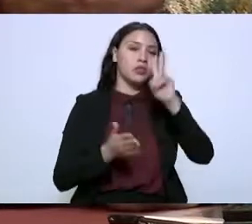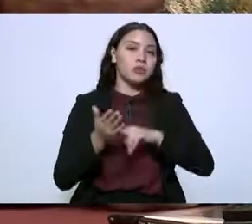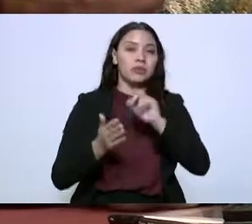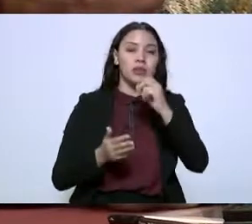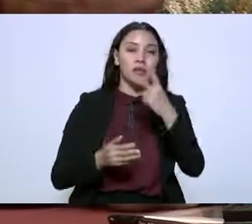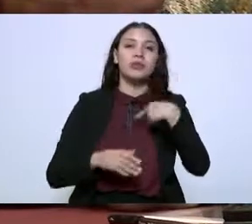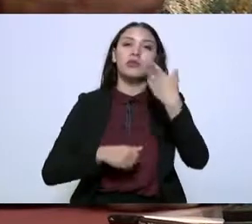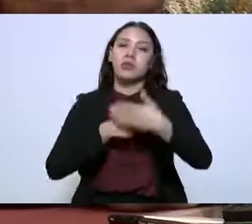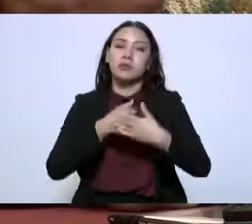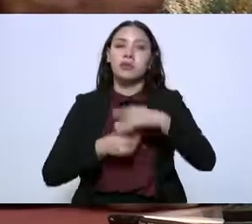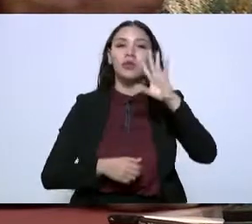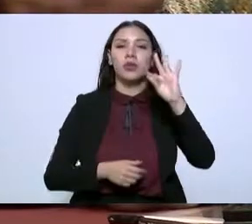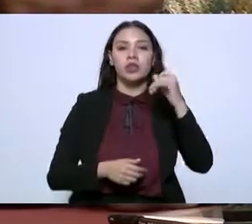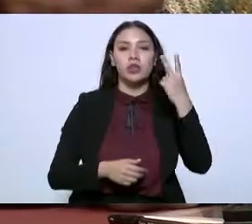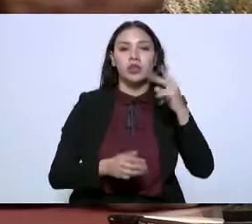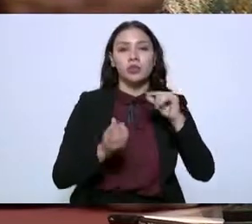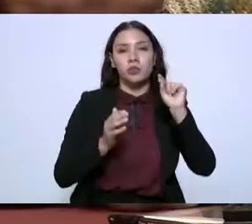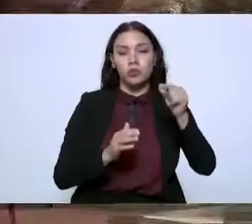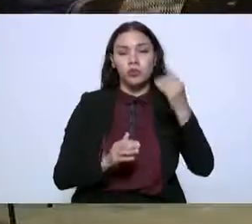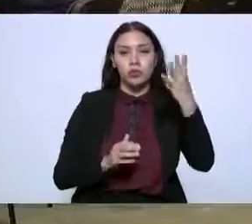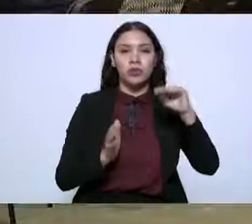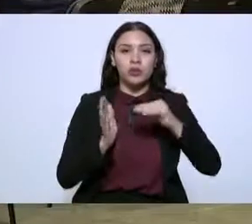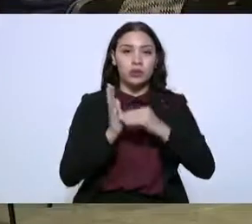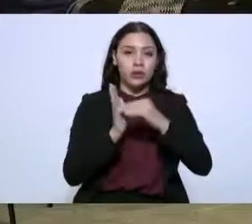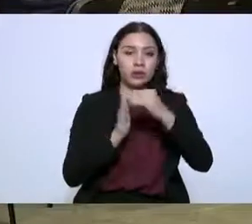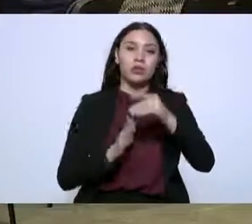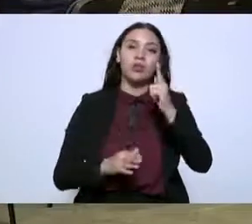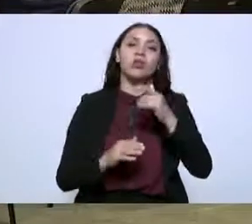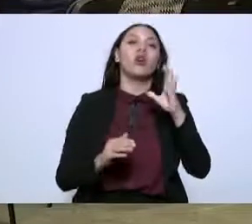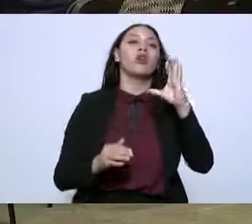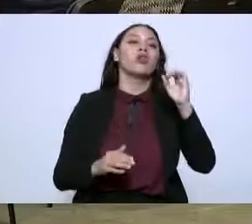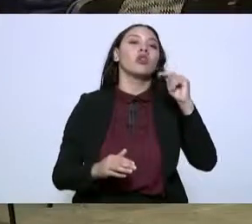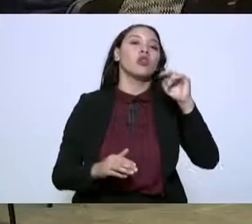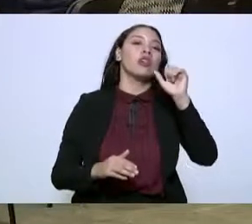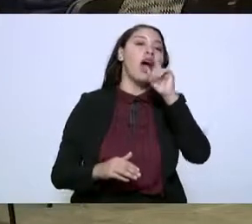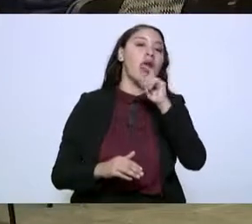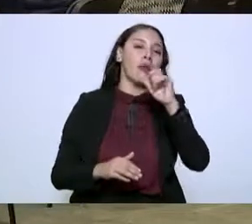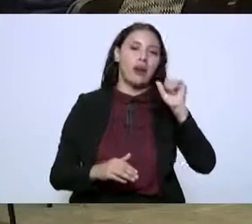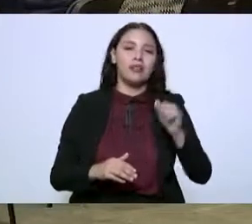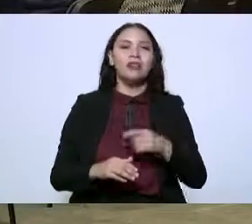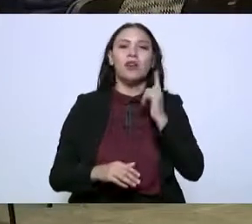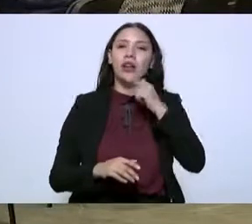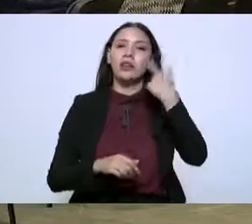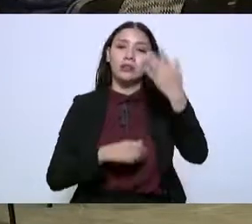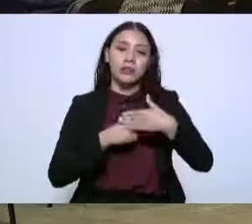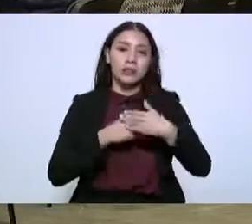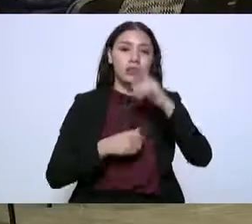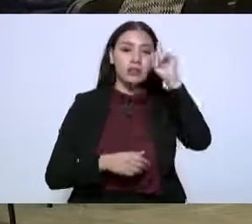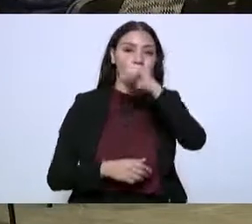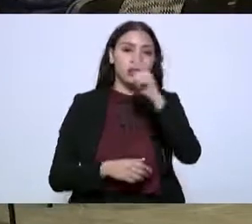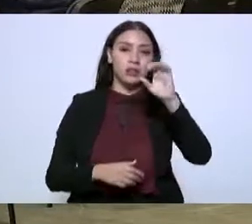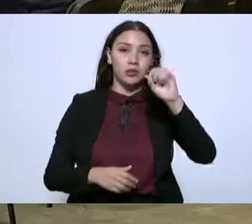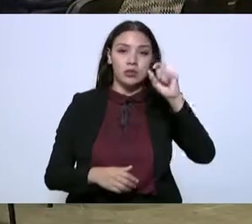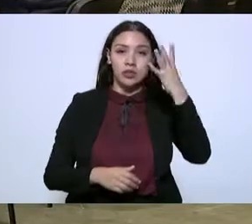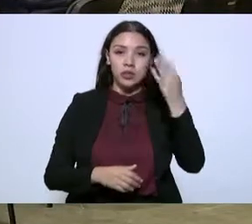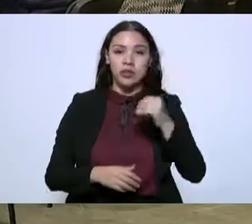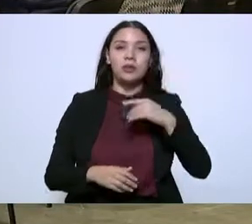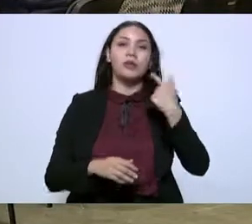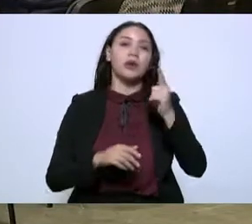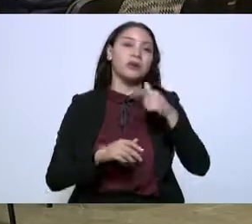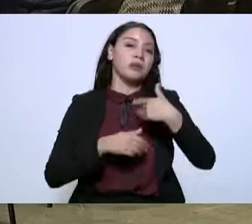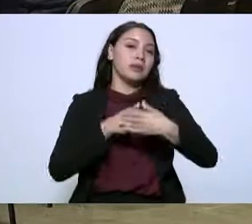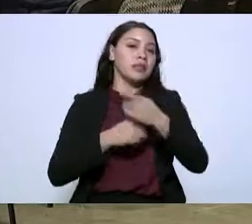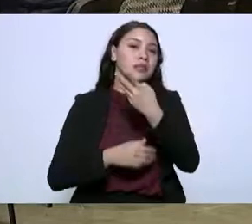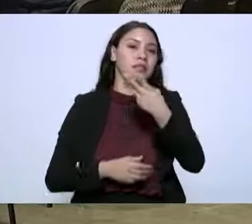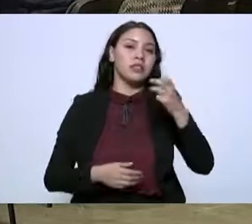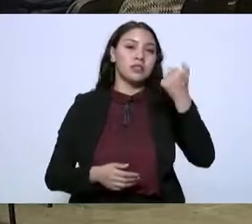42.4 millones. En el caso de la CONAGUA, de 129, se va a 306 millones.